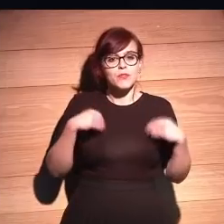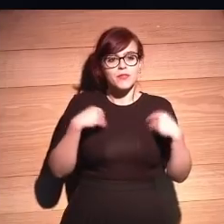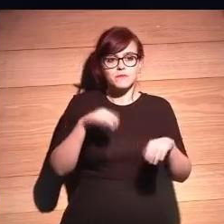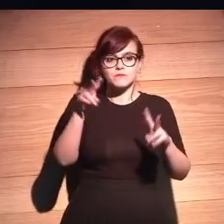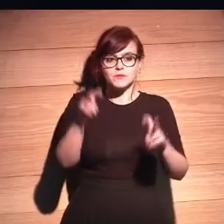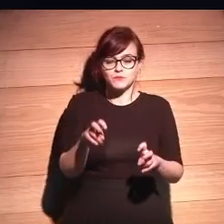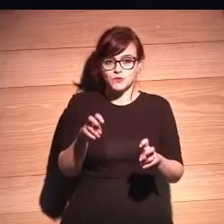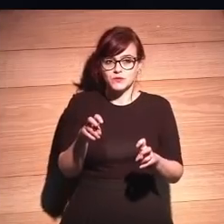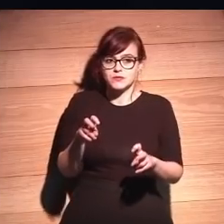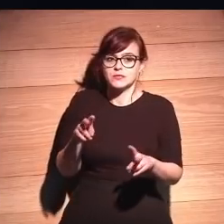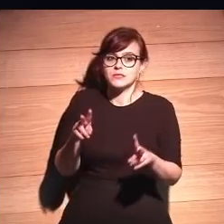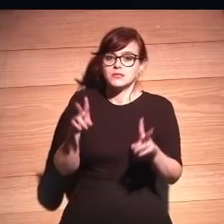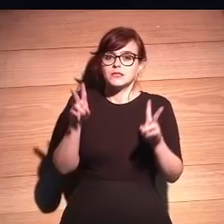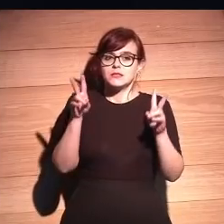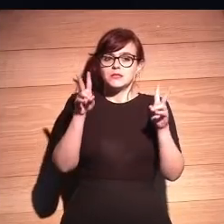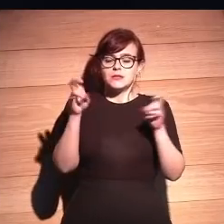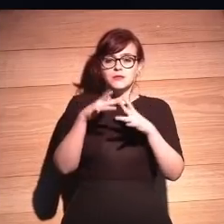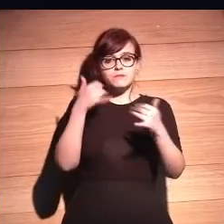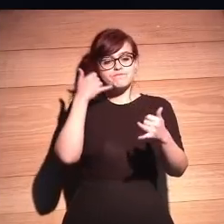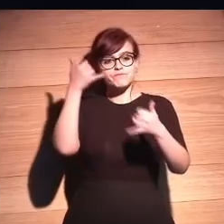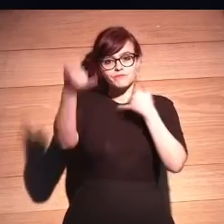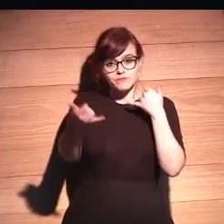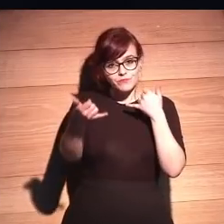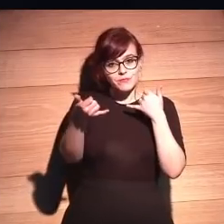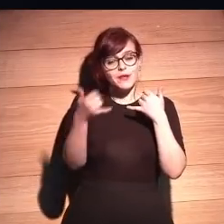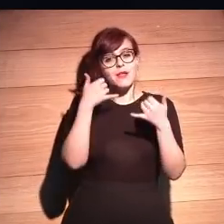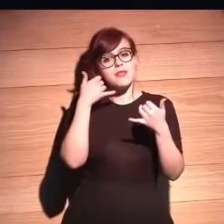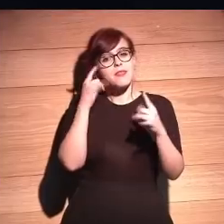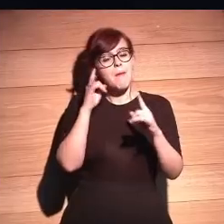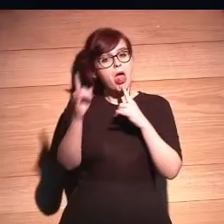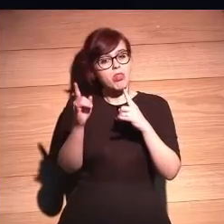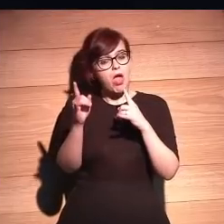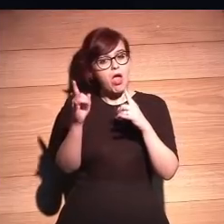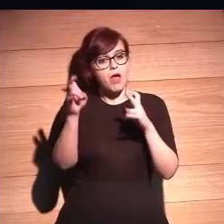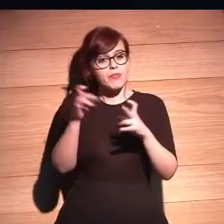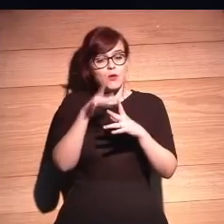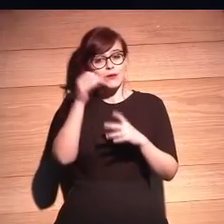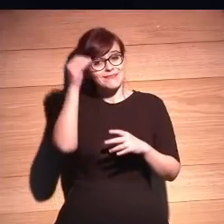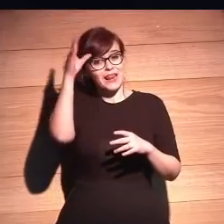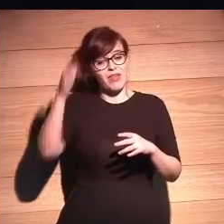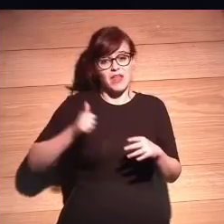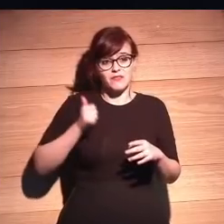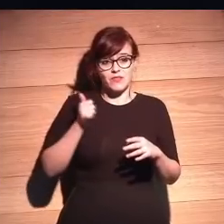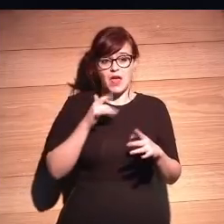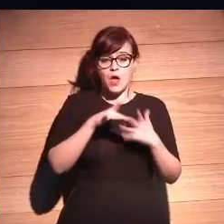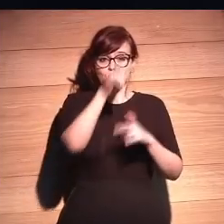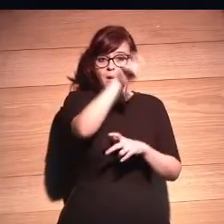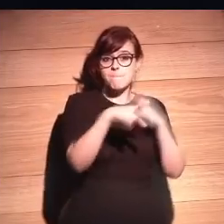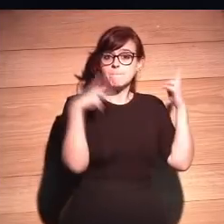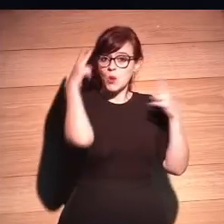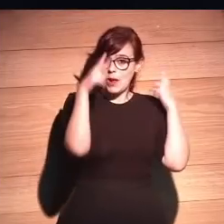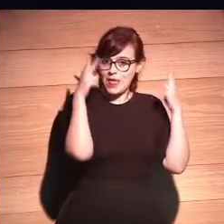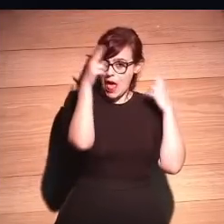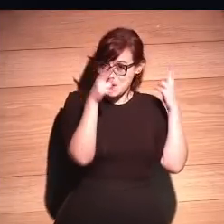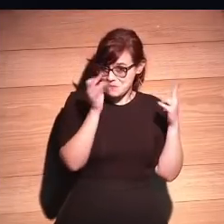ver y aconsejo, que es una llamada telefónica de una inteligencia artificial a una peluquería